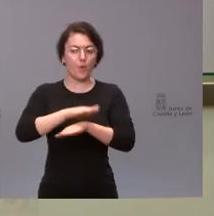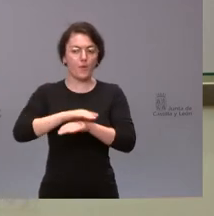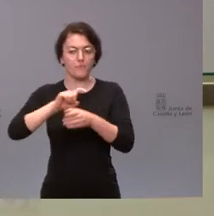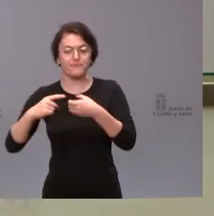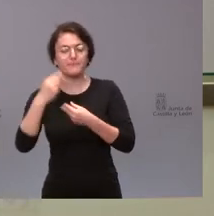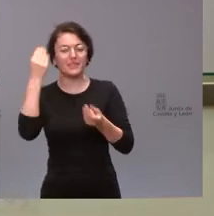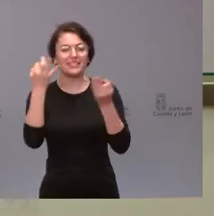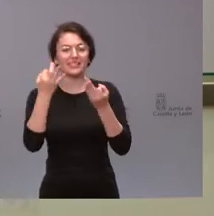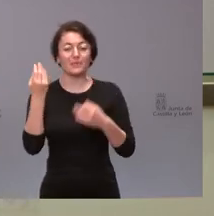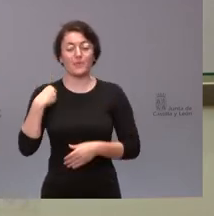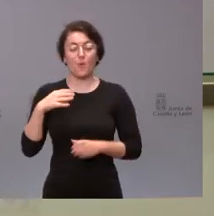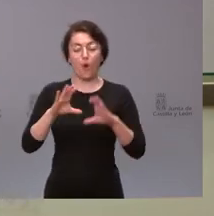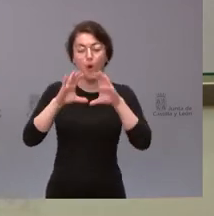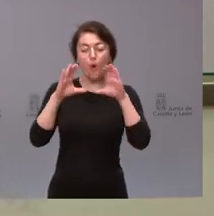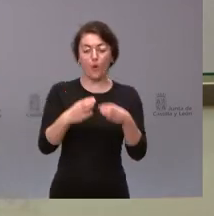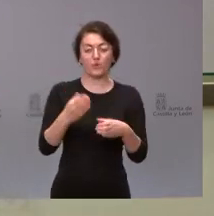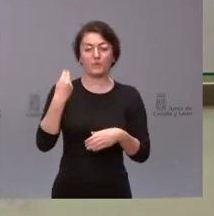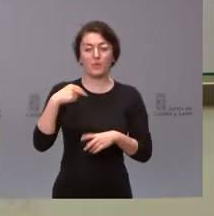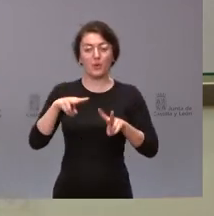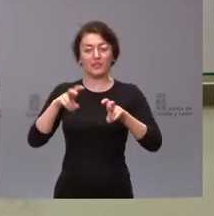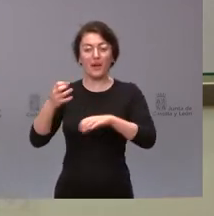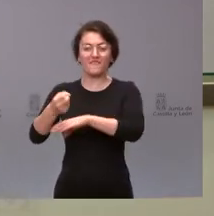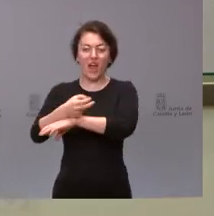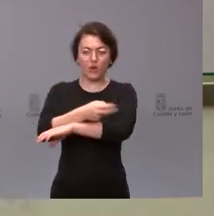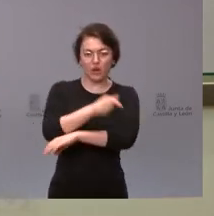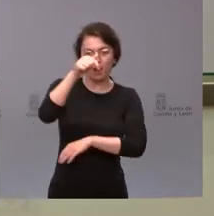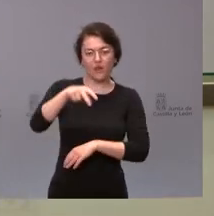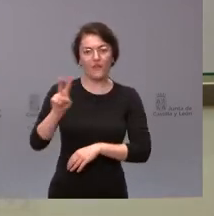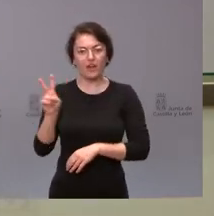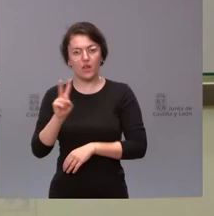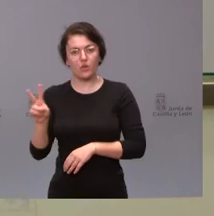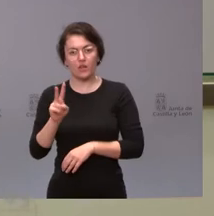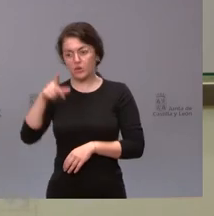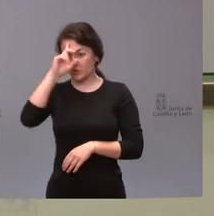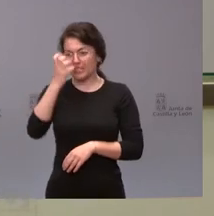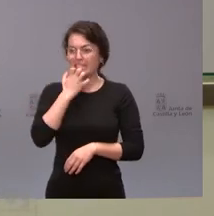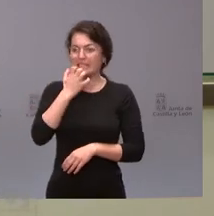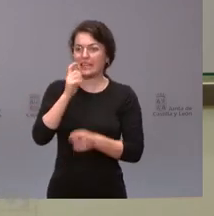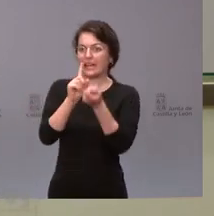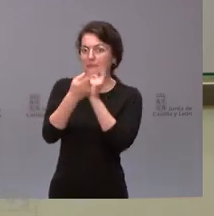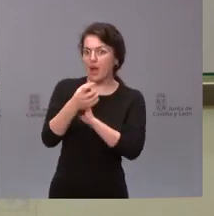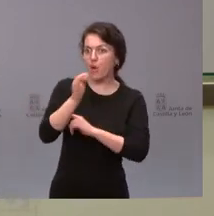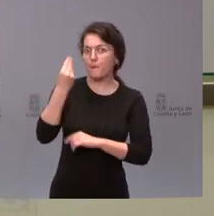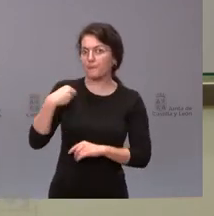¿Cuál es la postura de la Junta en el setorramiento del ferrocarril en Valladolid? Porque no sé si ha cambiado o sigue siendo la misma.